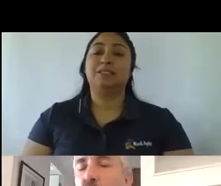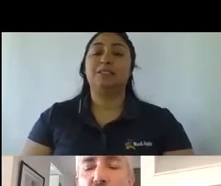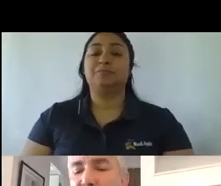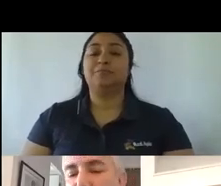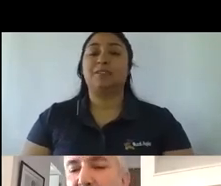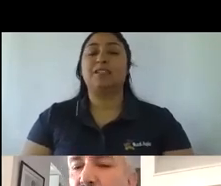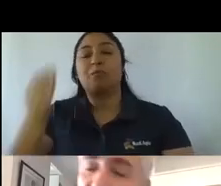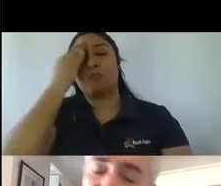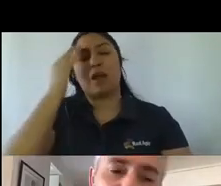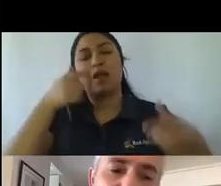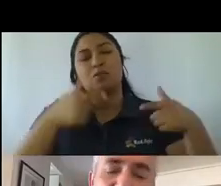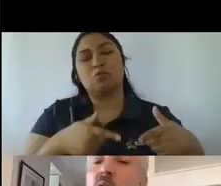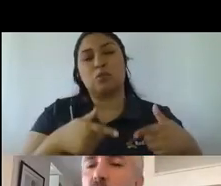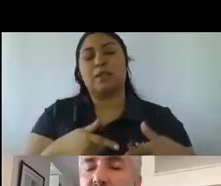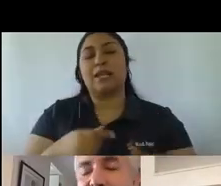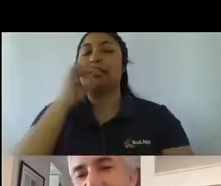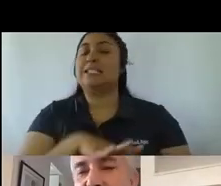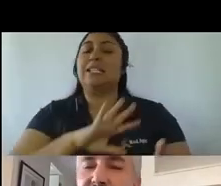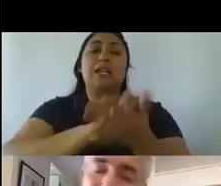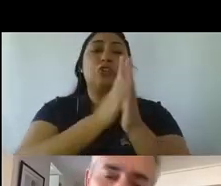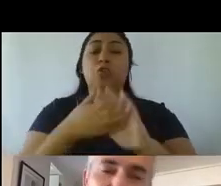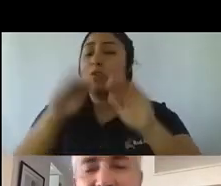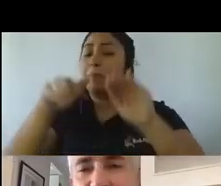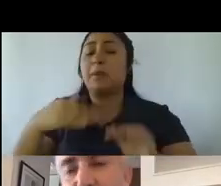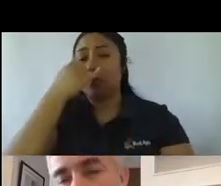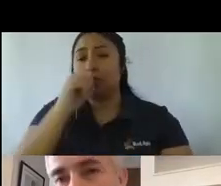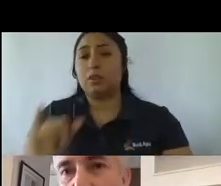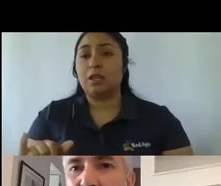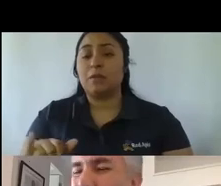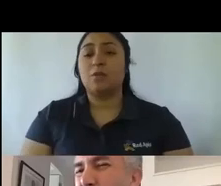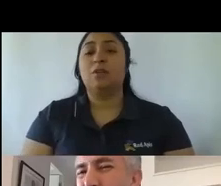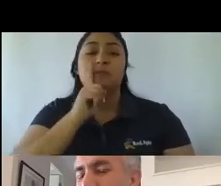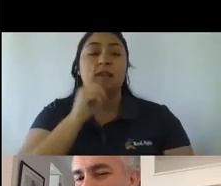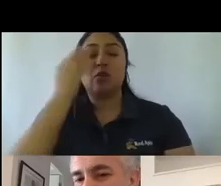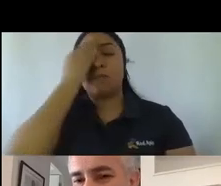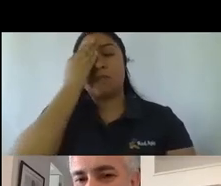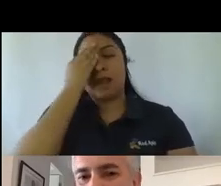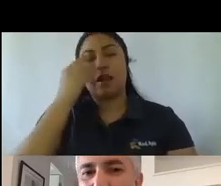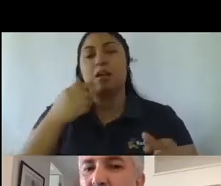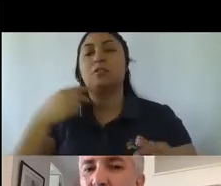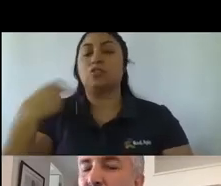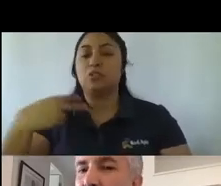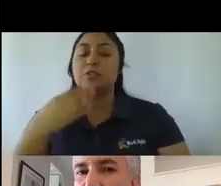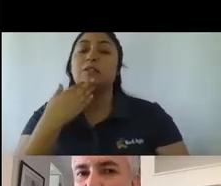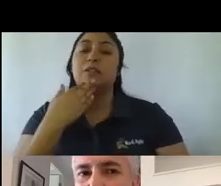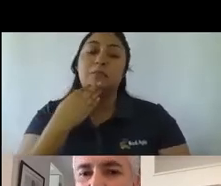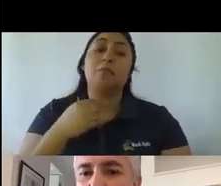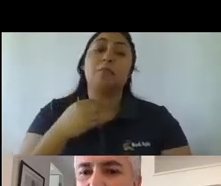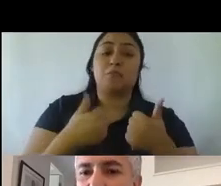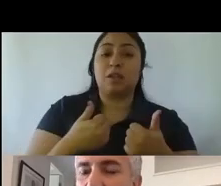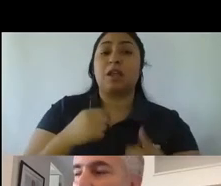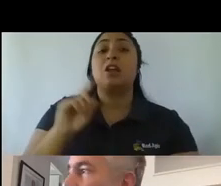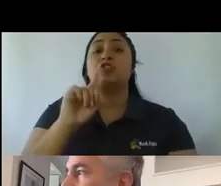Chile todo al mismo tiempo? Bueno, yo les tengo malas noticias buenas, no es solo en Chile, esto no solo está pasando